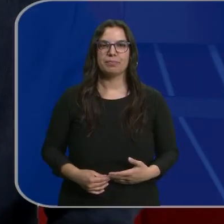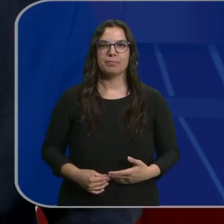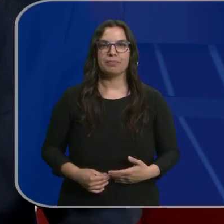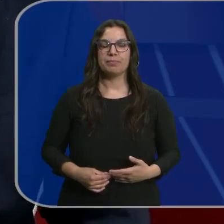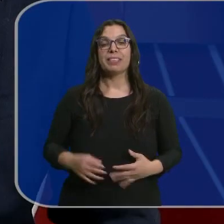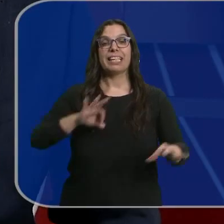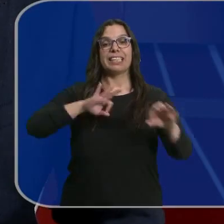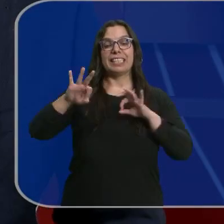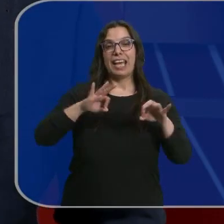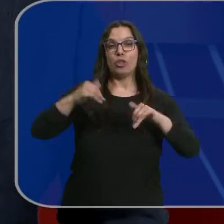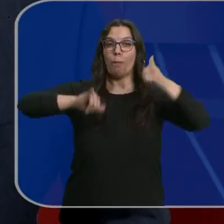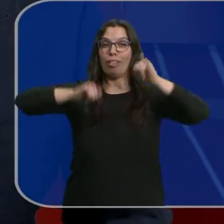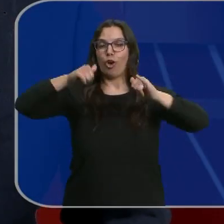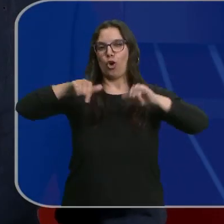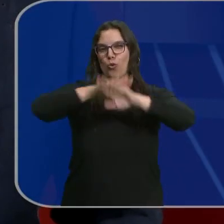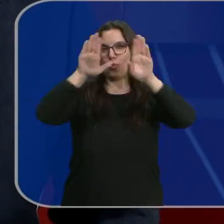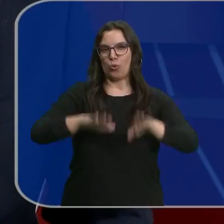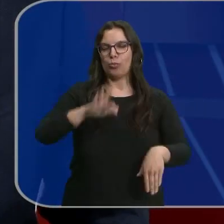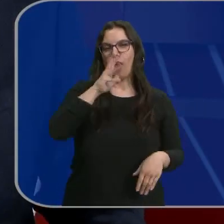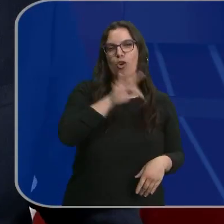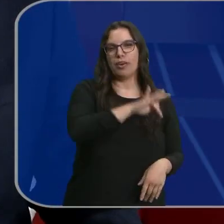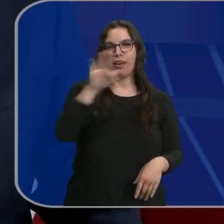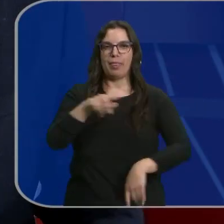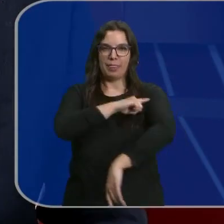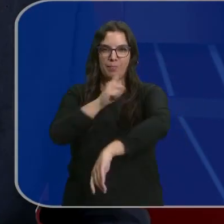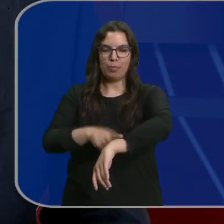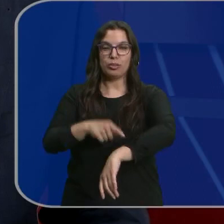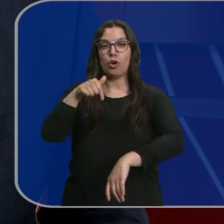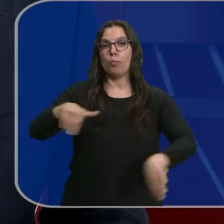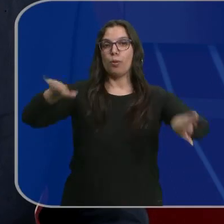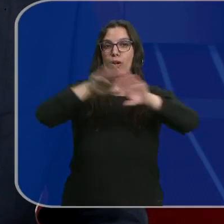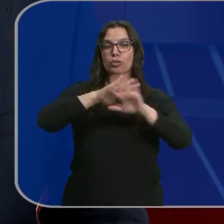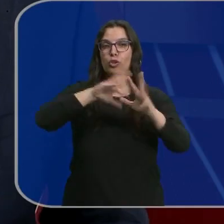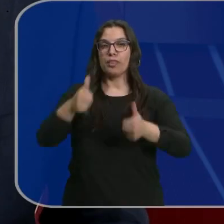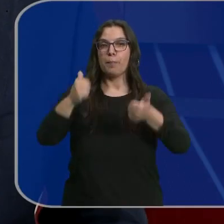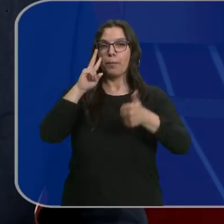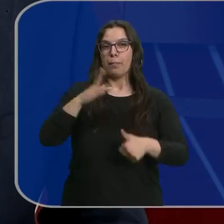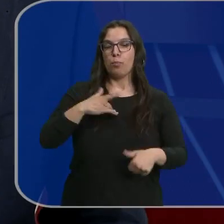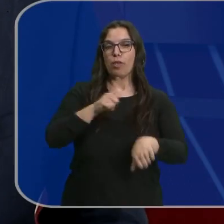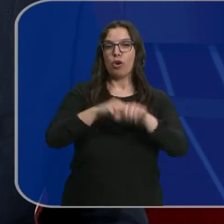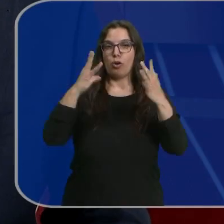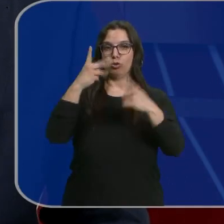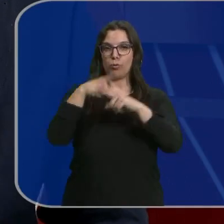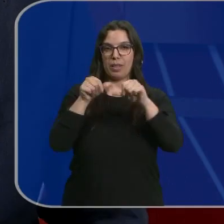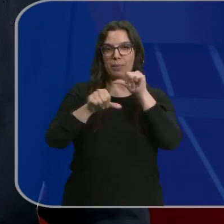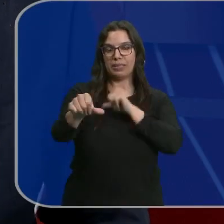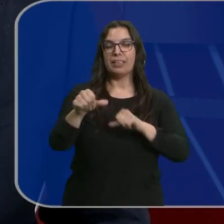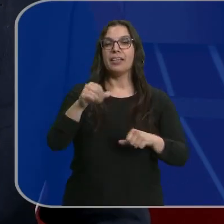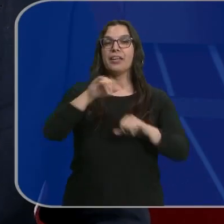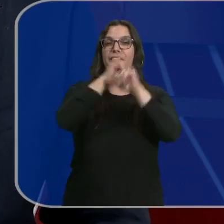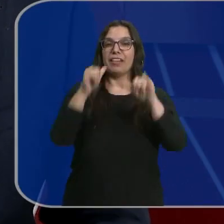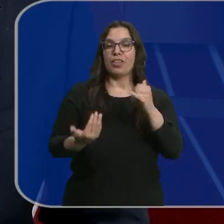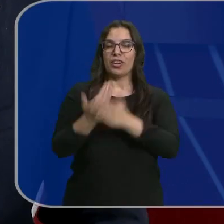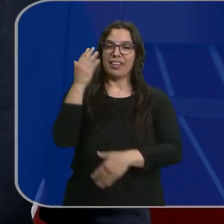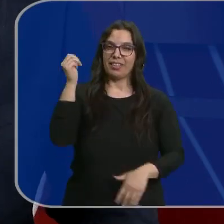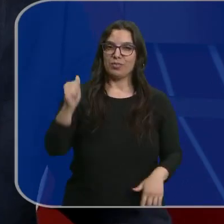Con sabor a teatro y a marionetas nos vamos. quedan ahora con los deportes con Fernando Escudero. Esta noche tendrán más noticias a las ocho y media de la tarde. Pasen una